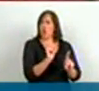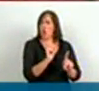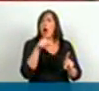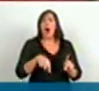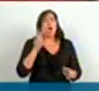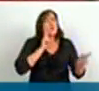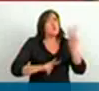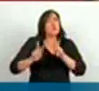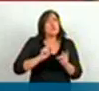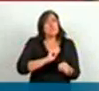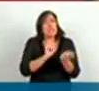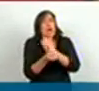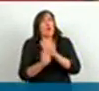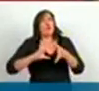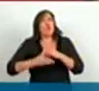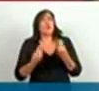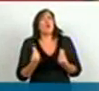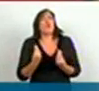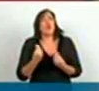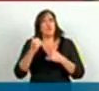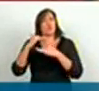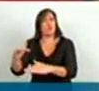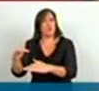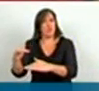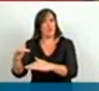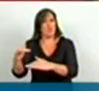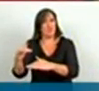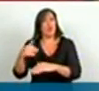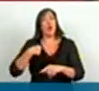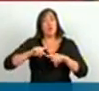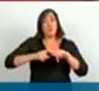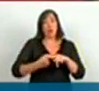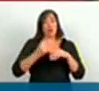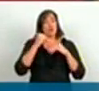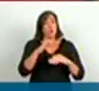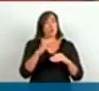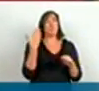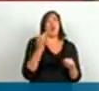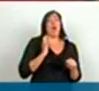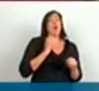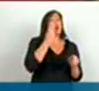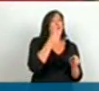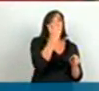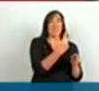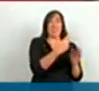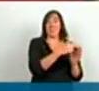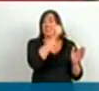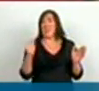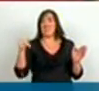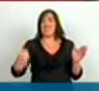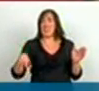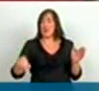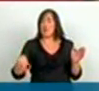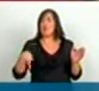Vengo hoy a decir que la política de subsidios mantenidas desde el año 2003 a la fecha fue